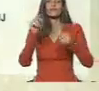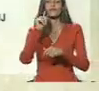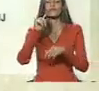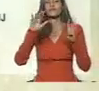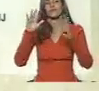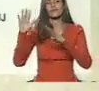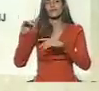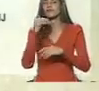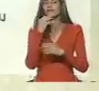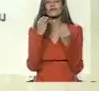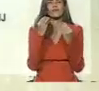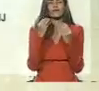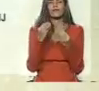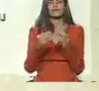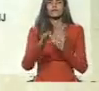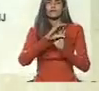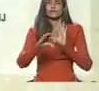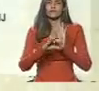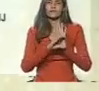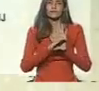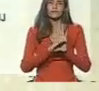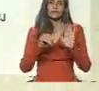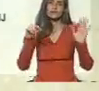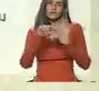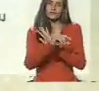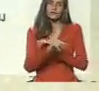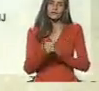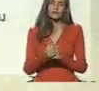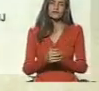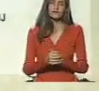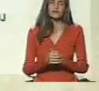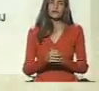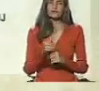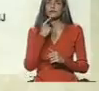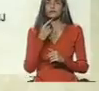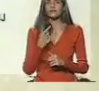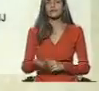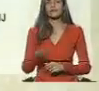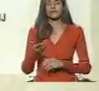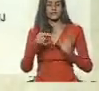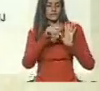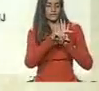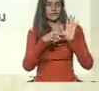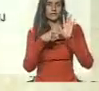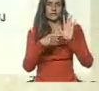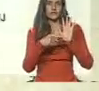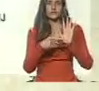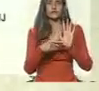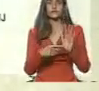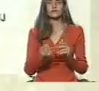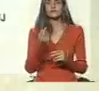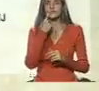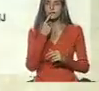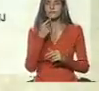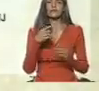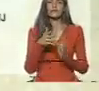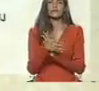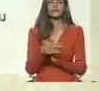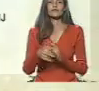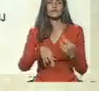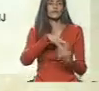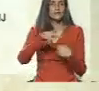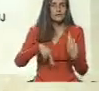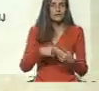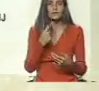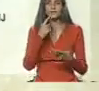con nuestra Constitución, en el artículo 12, que es un artículo, un logro revolucionario, que el servicio